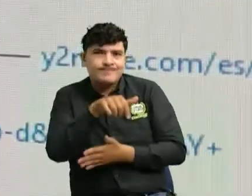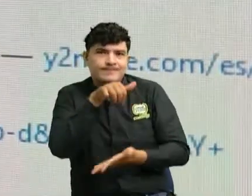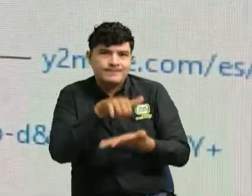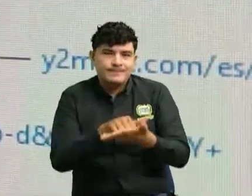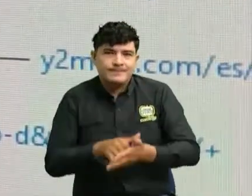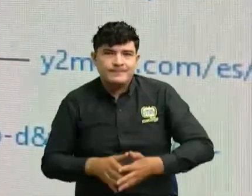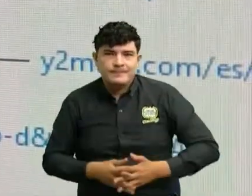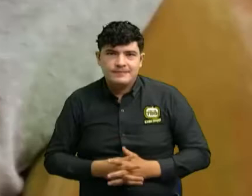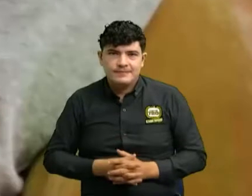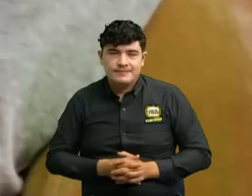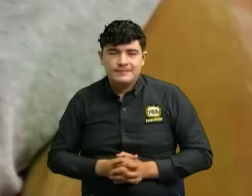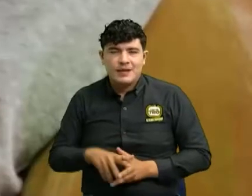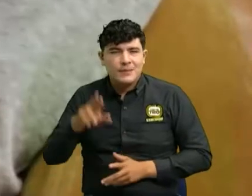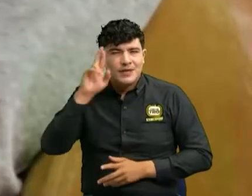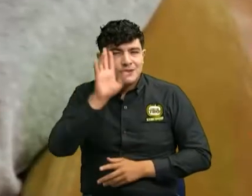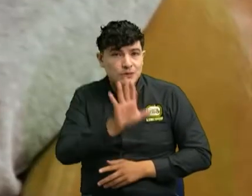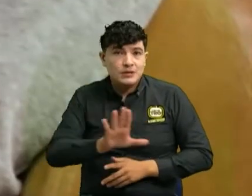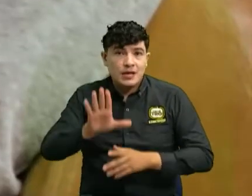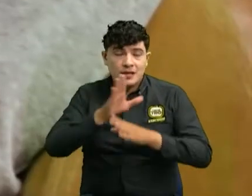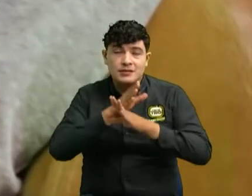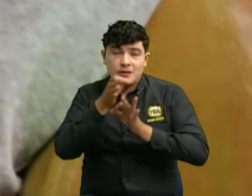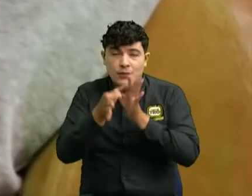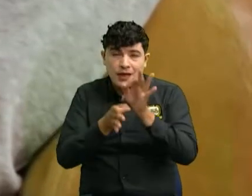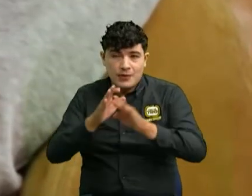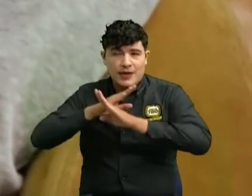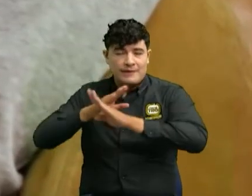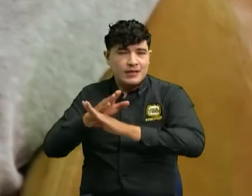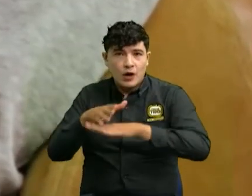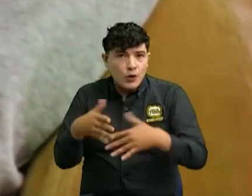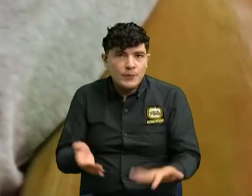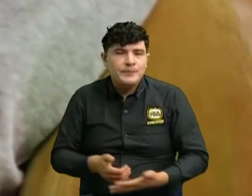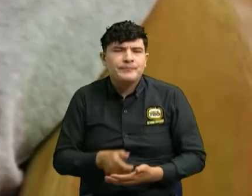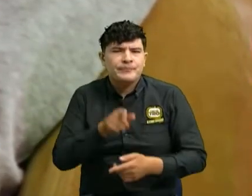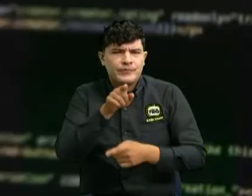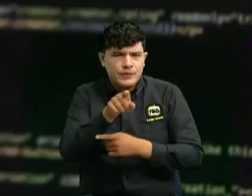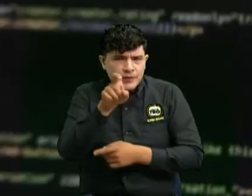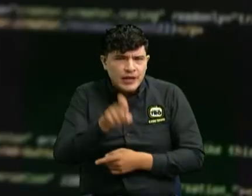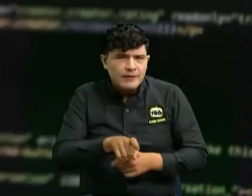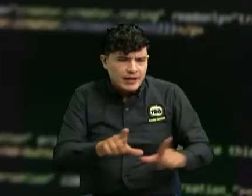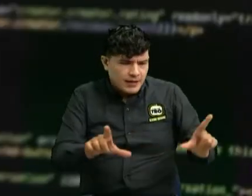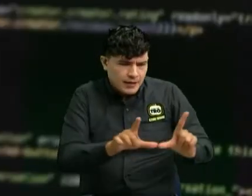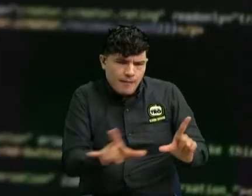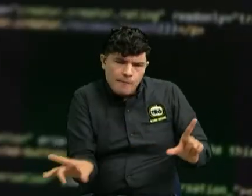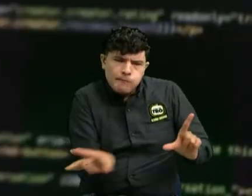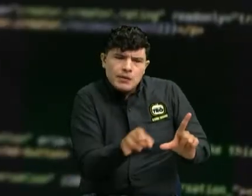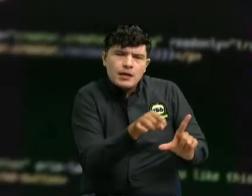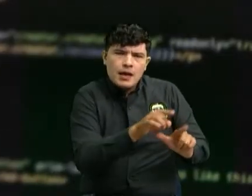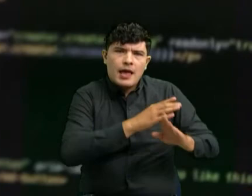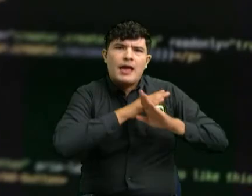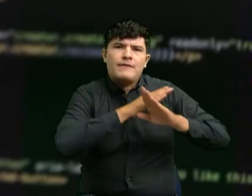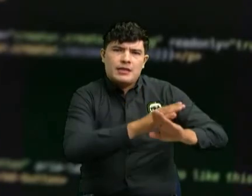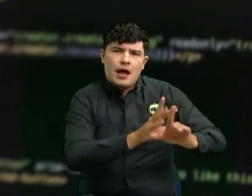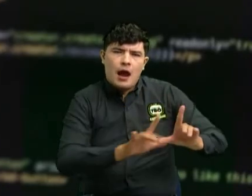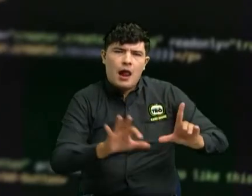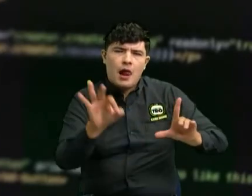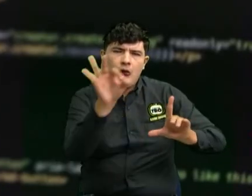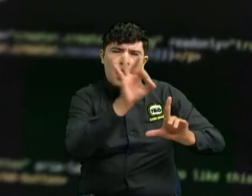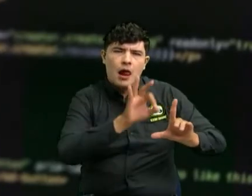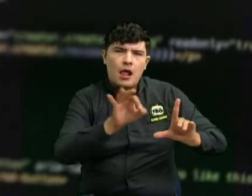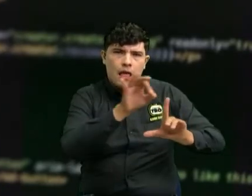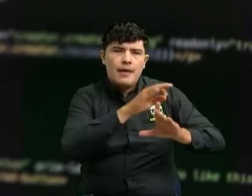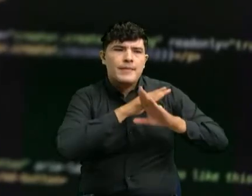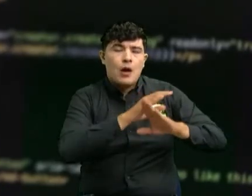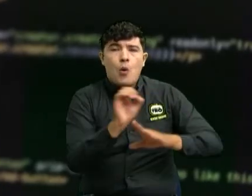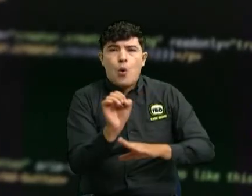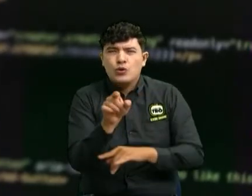especificado para protegerse de estos tipos de estafas se debe instalar una solución anti-malware y un antivirus potente así como evitar